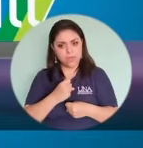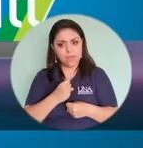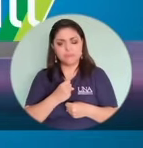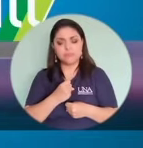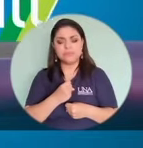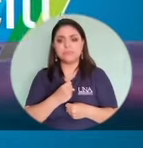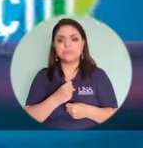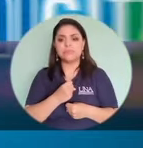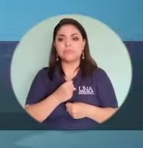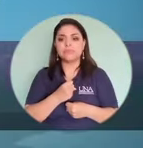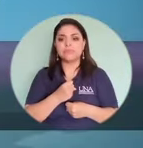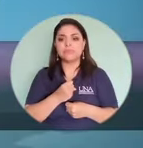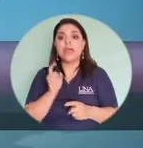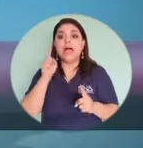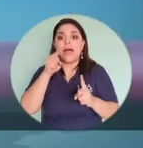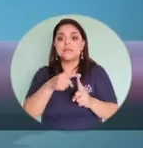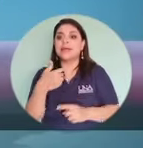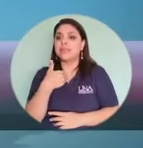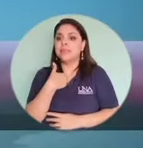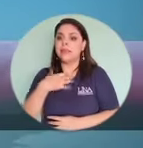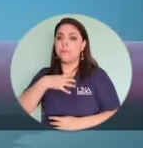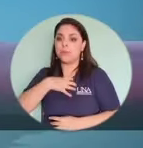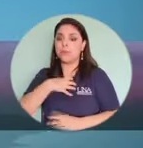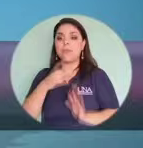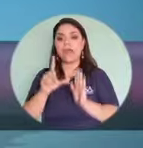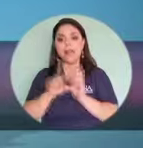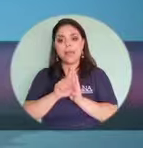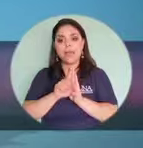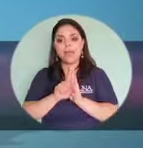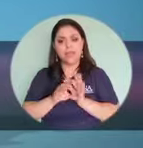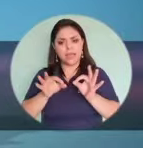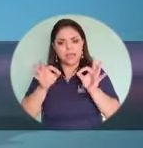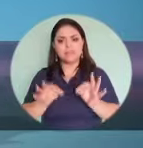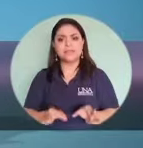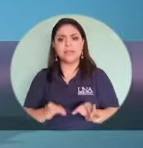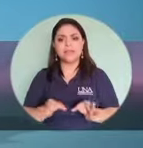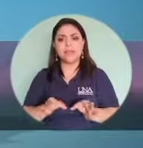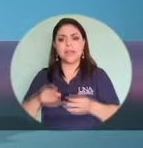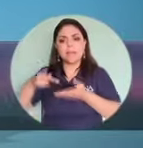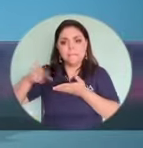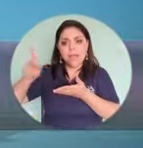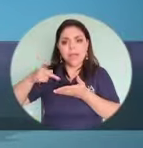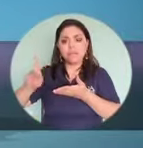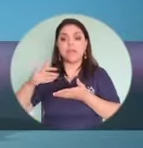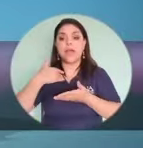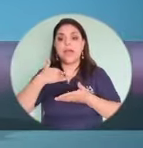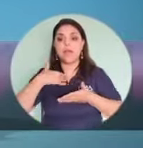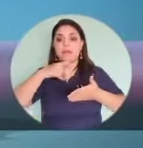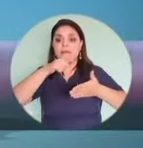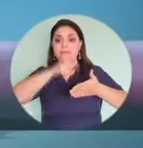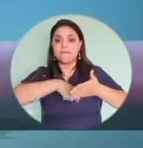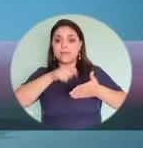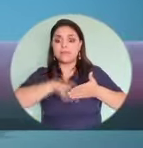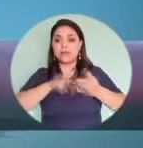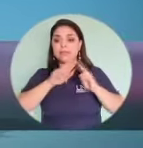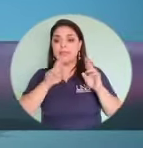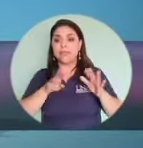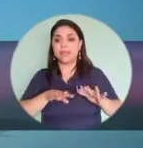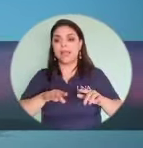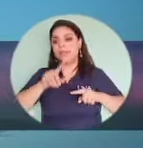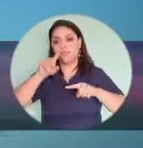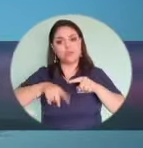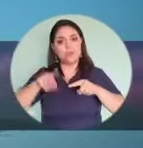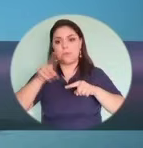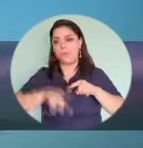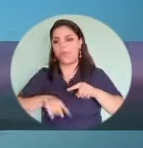fiable, tan así que tiene su propia ley que garantiza que las transacciones que se dan por medio de firma digital no puedan ser